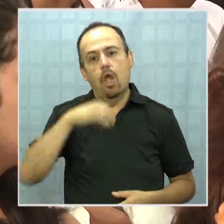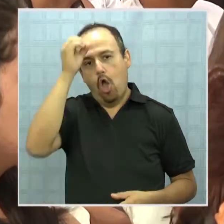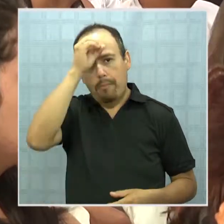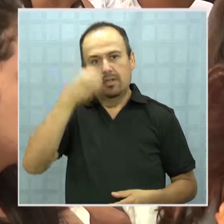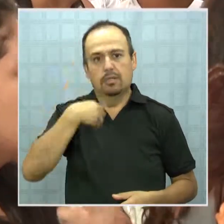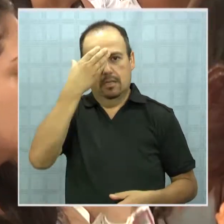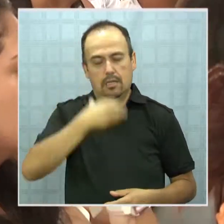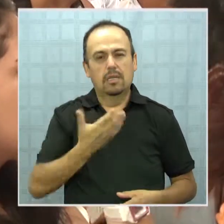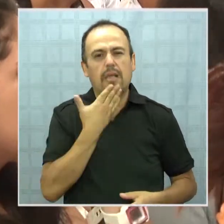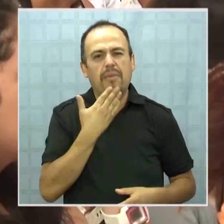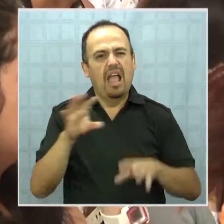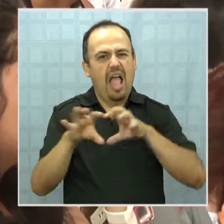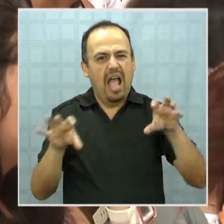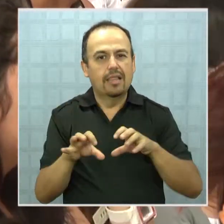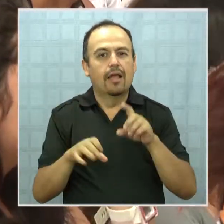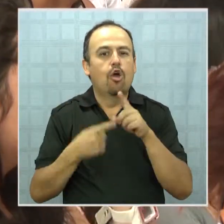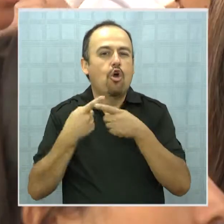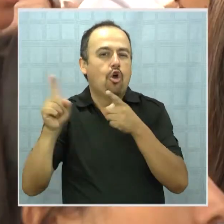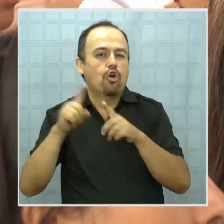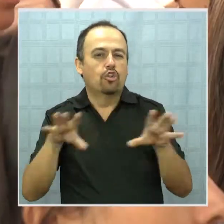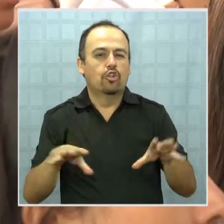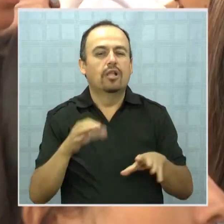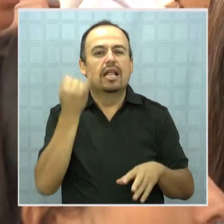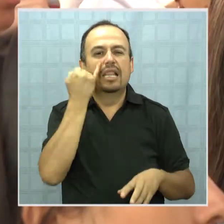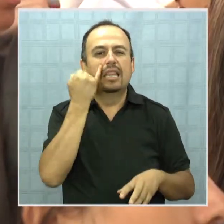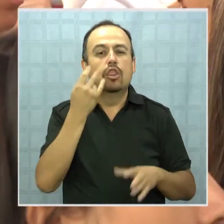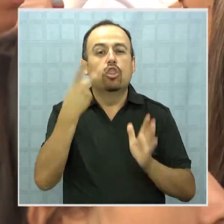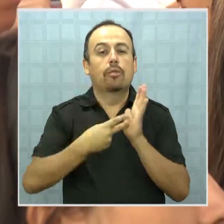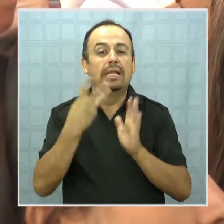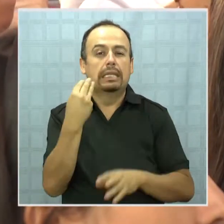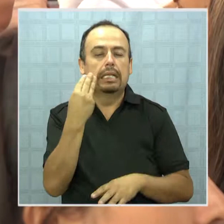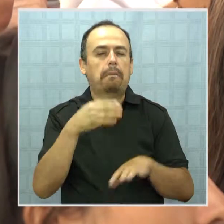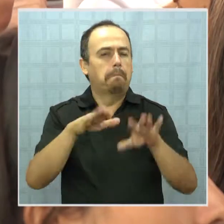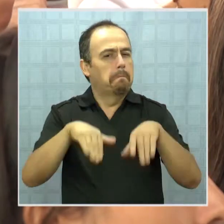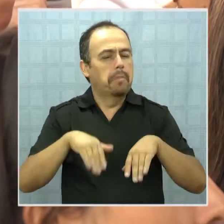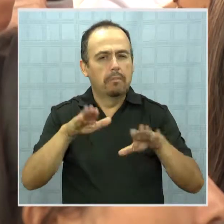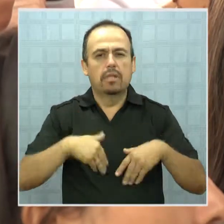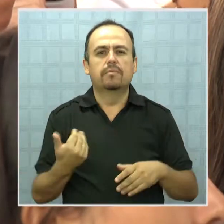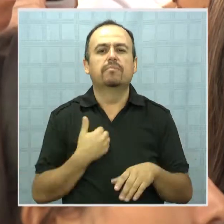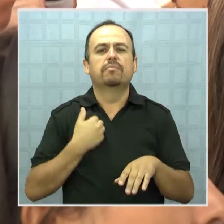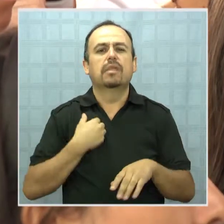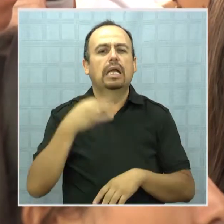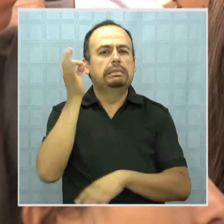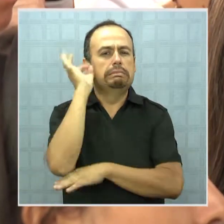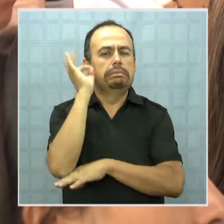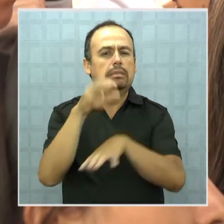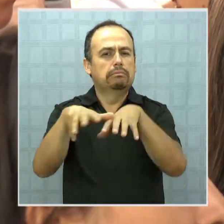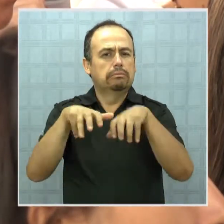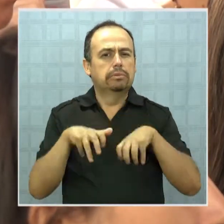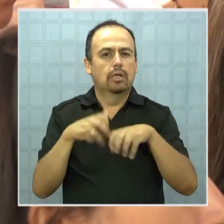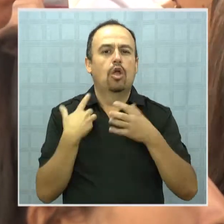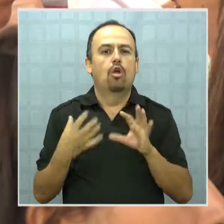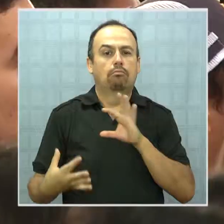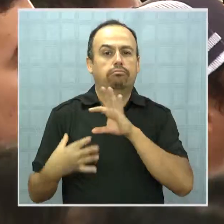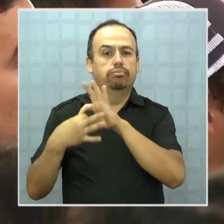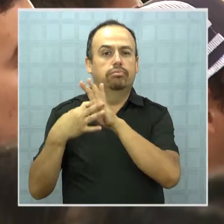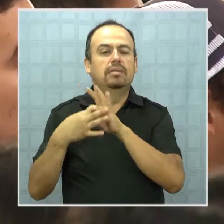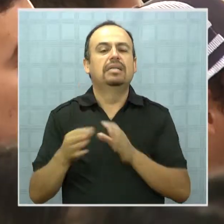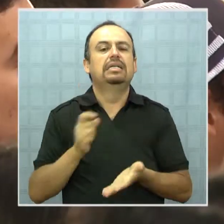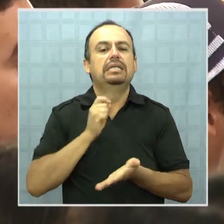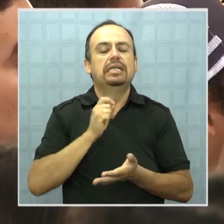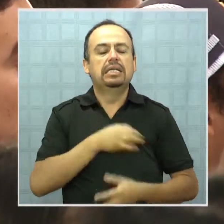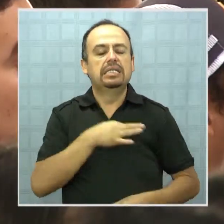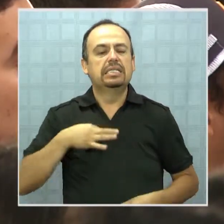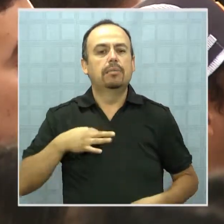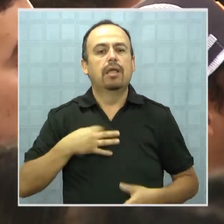señaló que, entre las actividades extraprogramáticas, durante 2013 seguirán realizándose los seminarios en convenio con la Seremia de Economía, los que